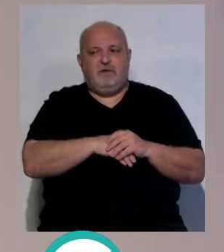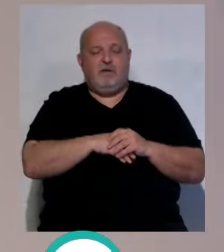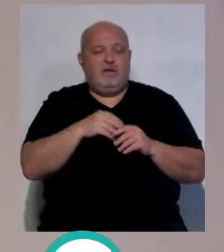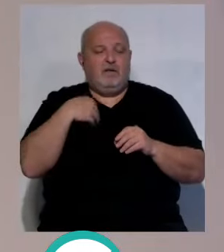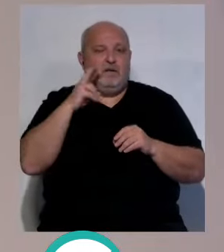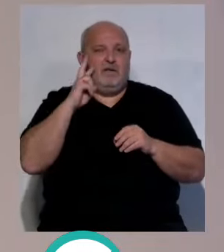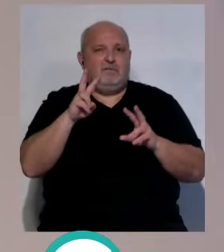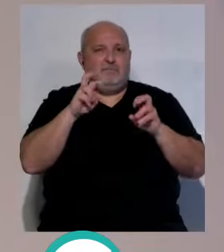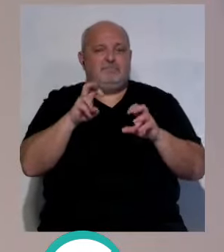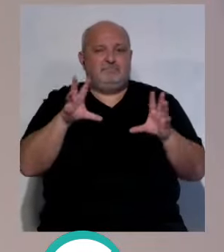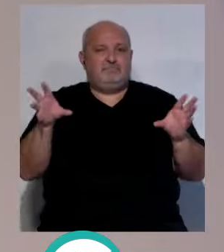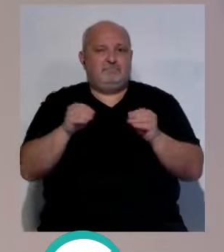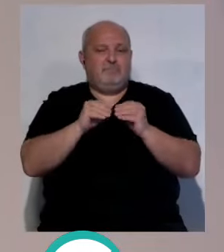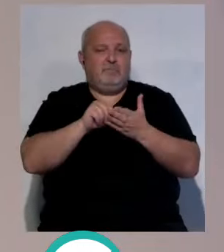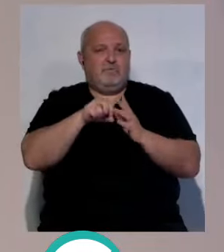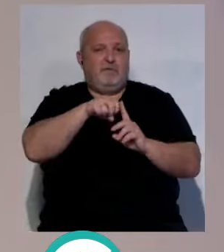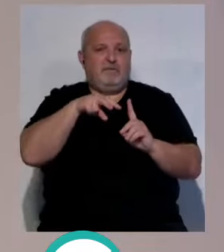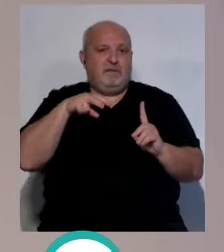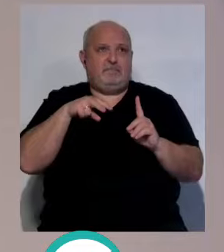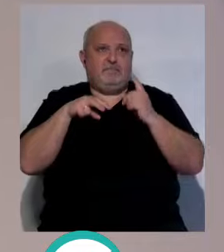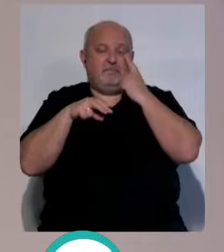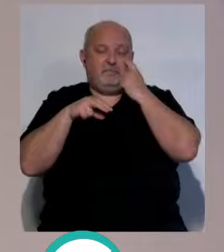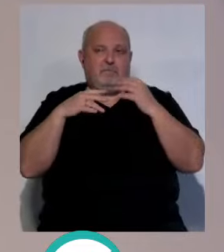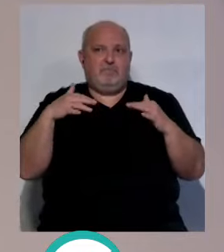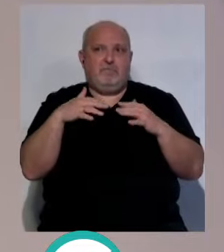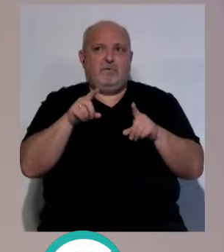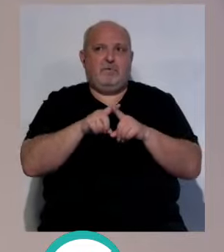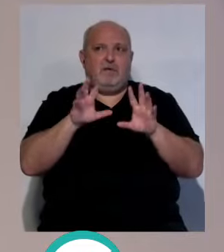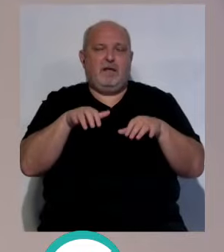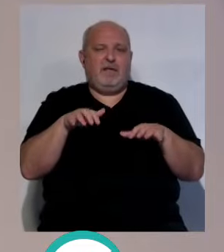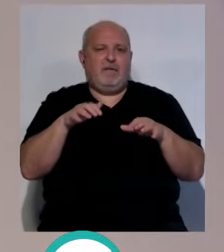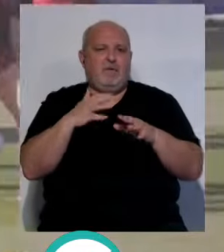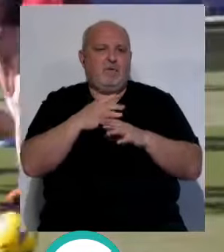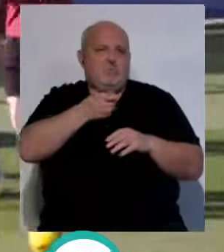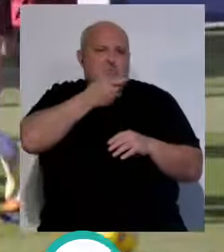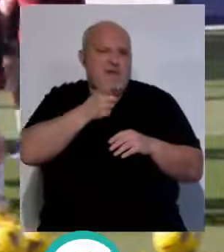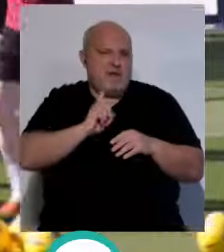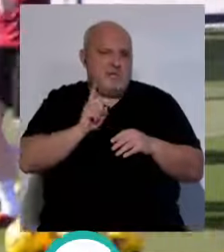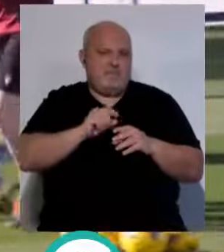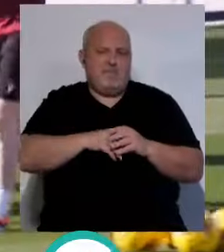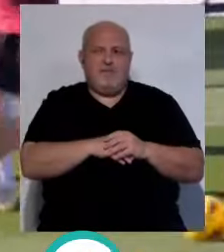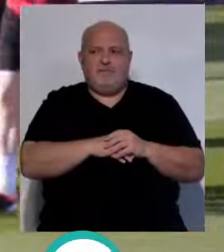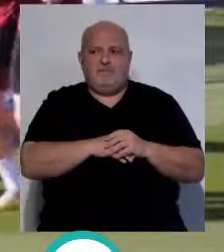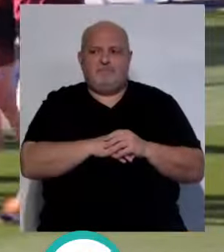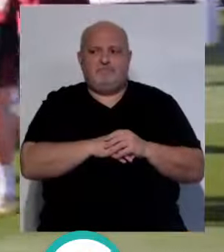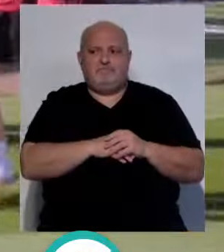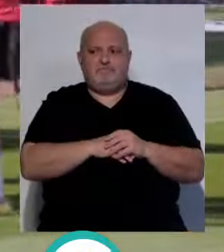analizamos el partido, por mi punto de vista, fue un partido que realmente... ...el Cádiz nos jugó mal, pero